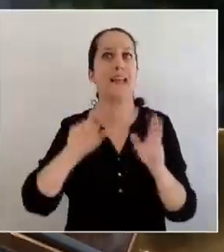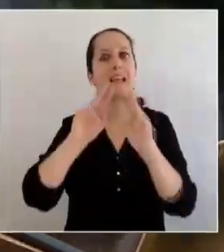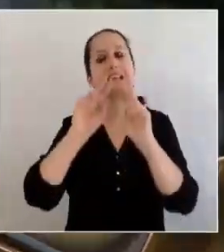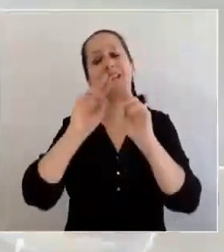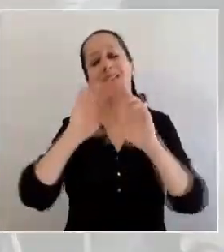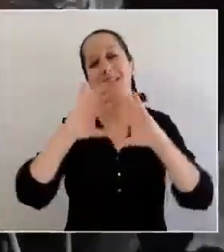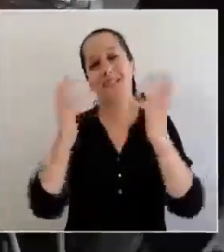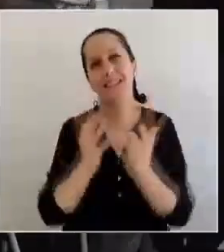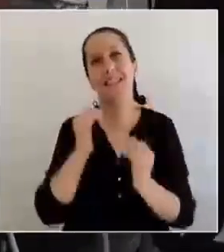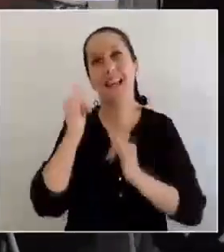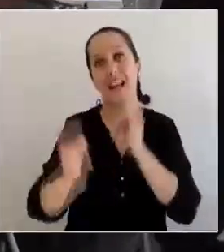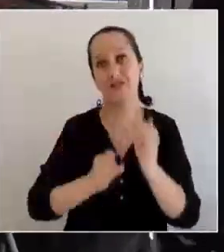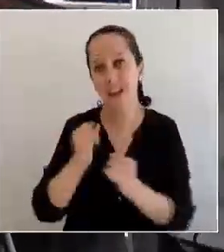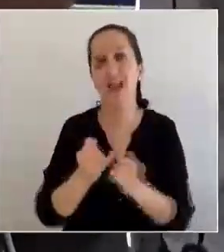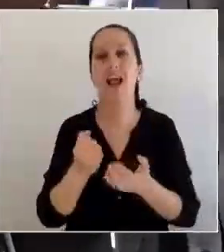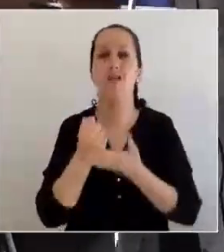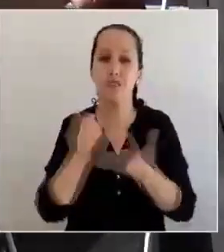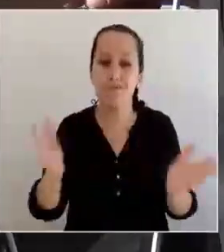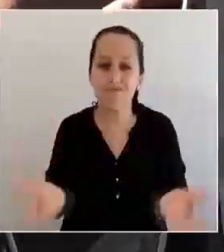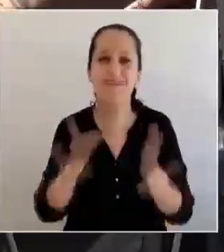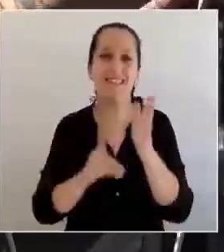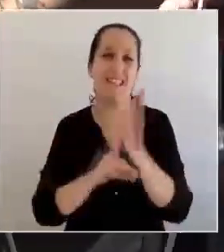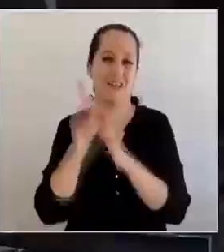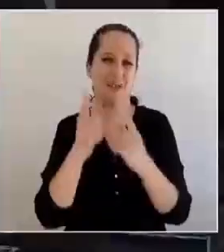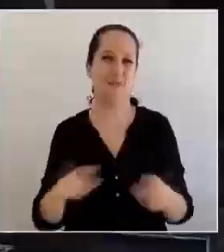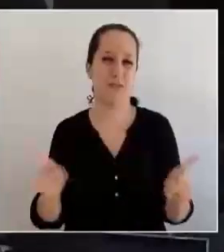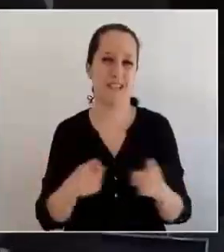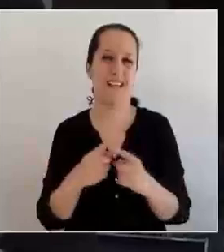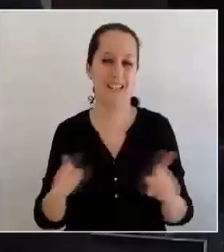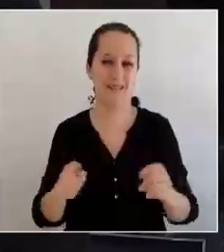para el crecimiento del área musical.